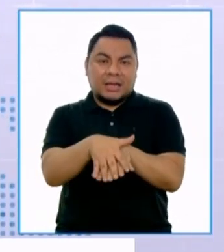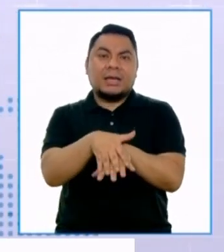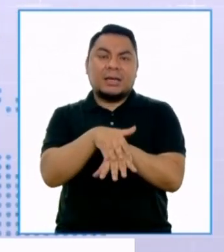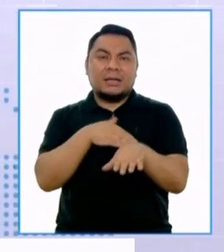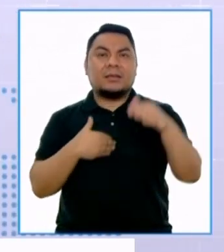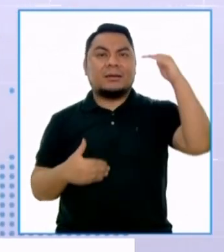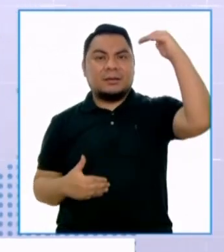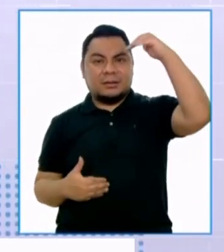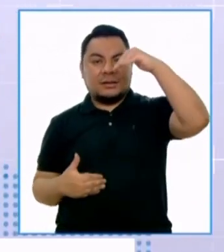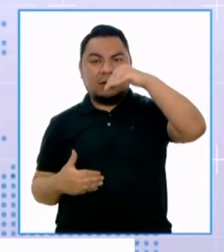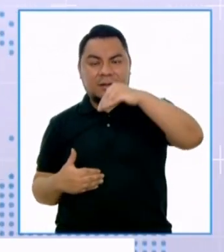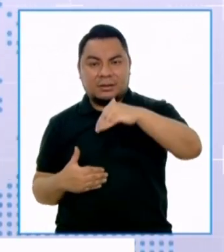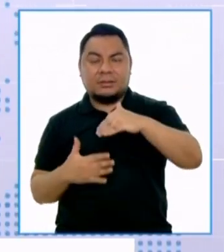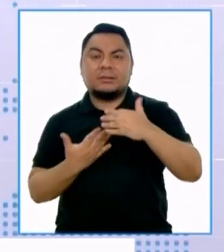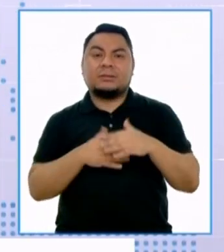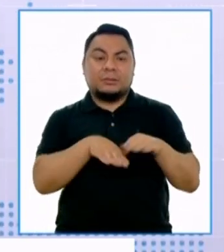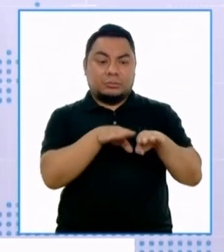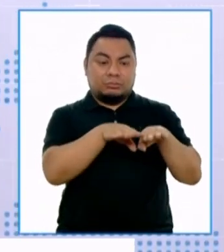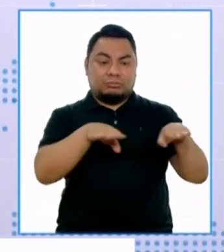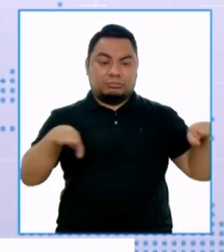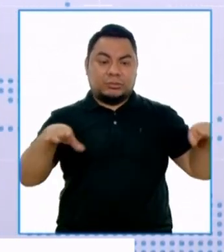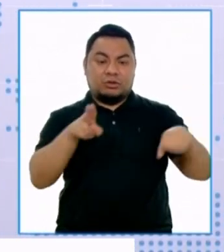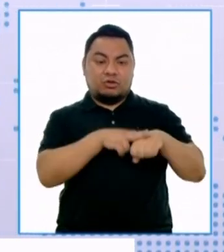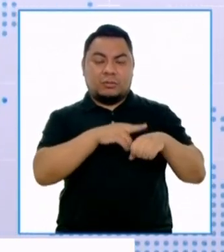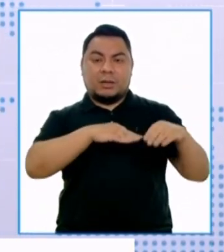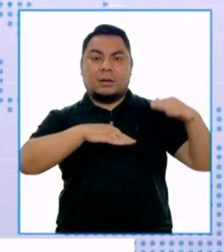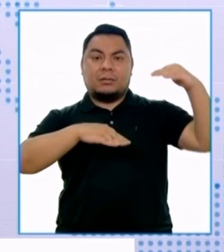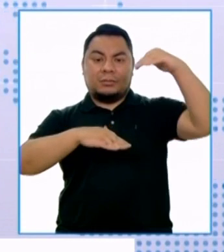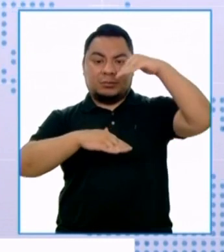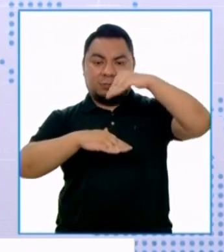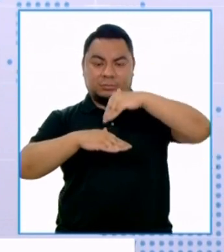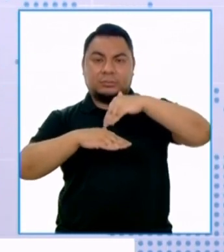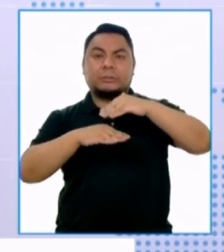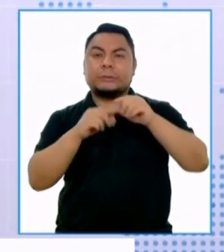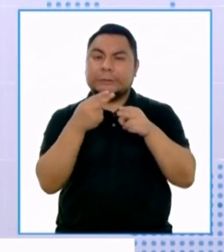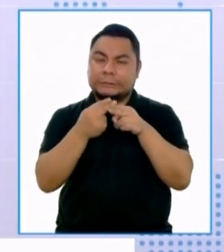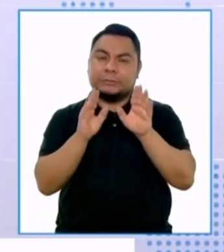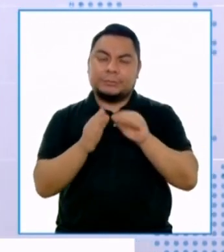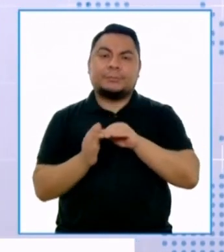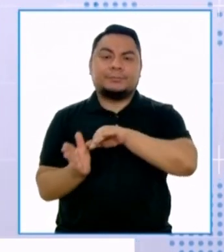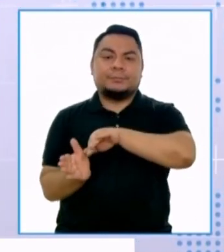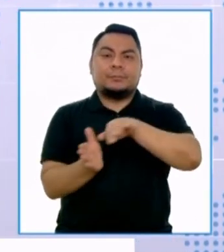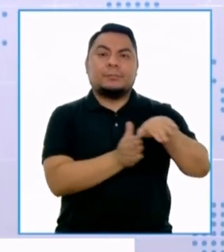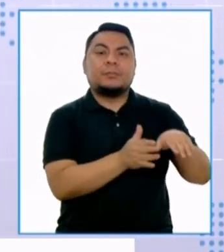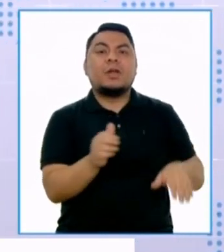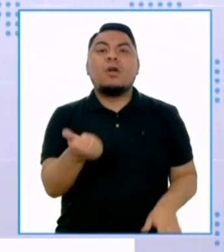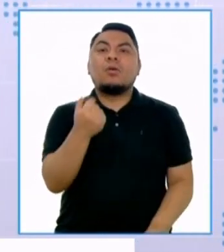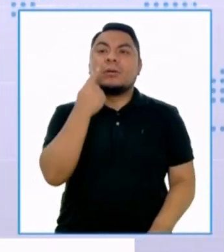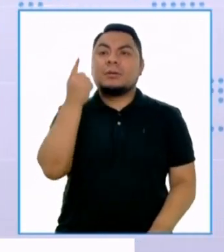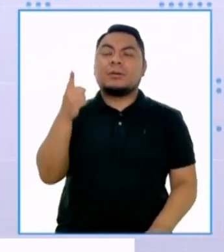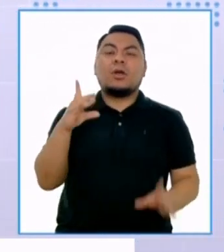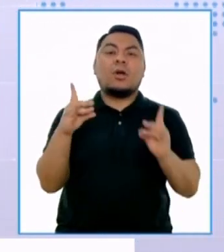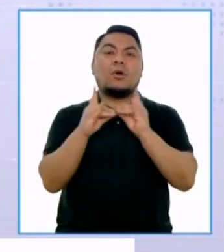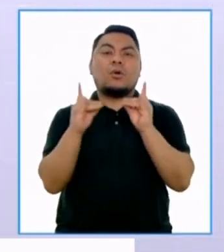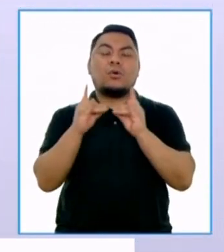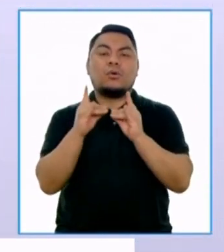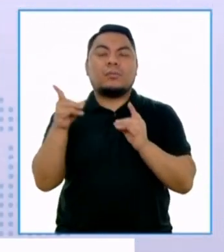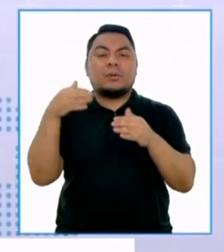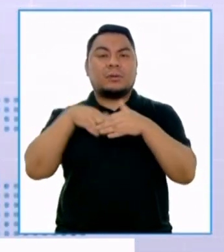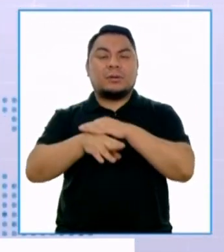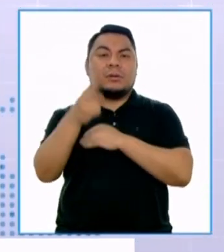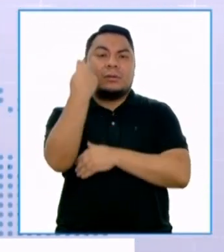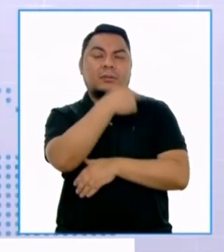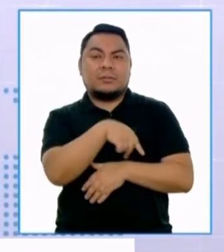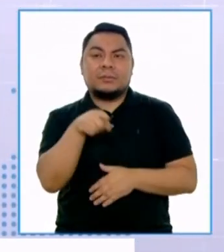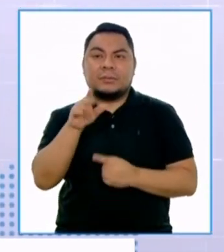de la cifra. Quisiera mostrarles en la siguiente lámina la disponibilidad de camas de hospitalización.